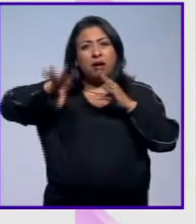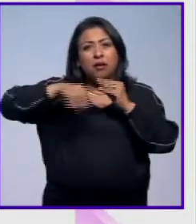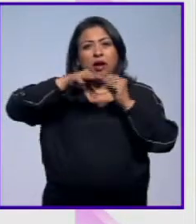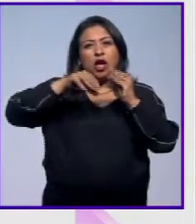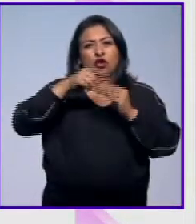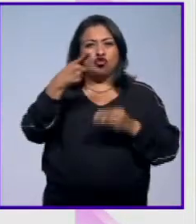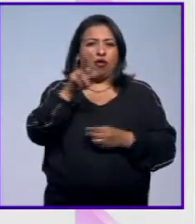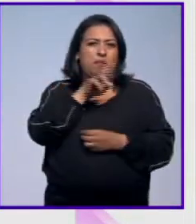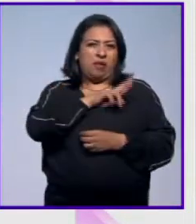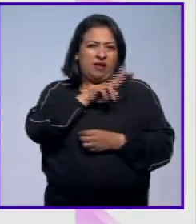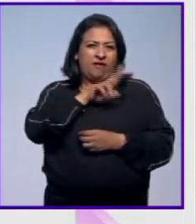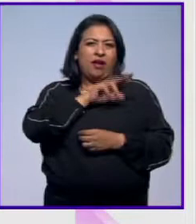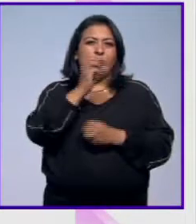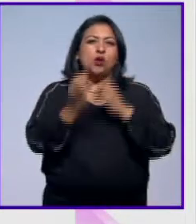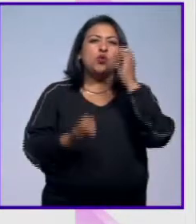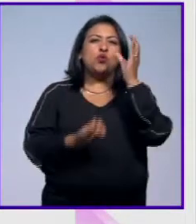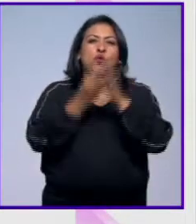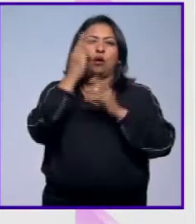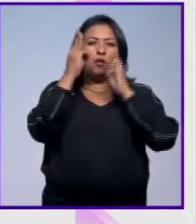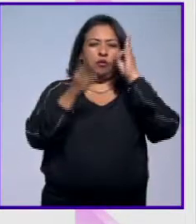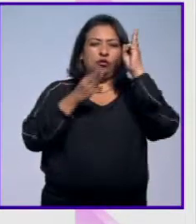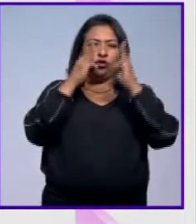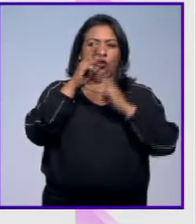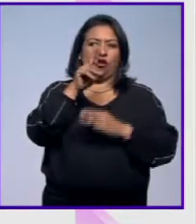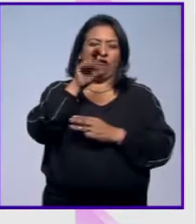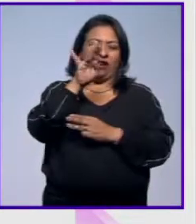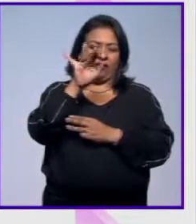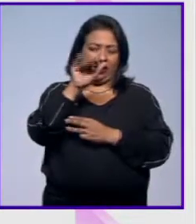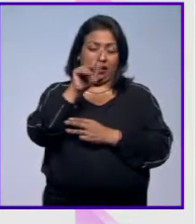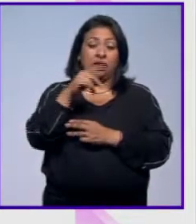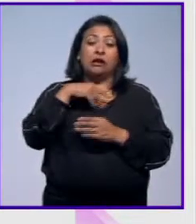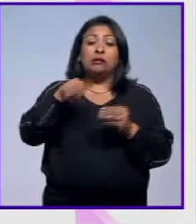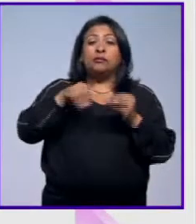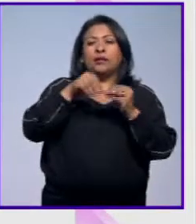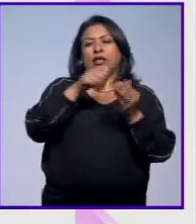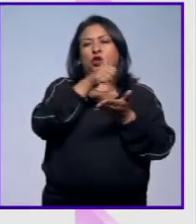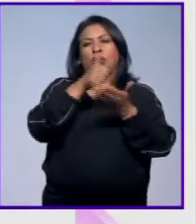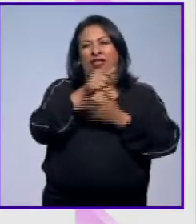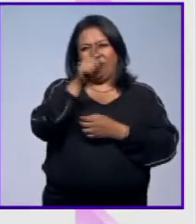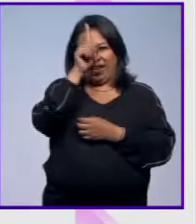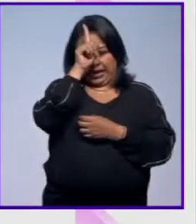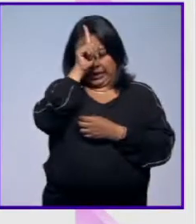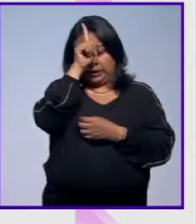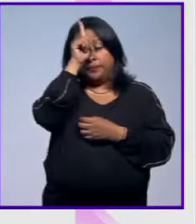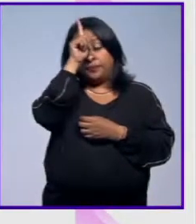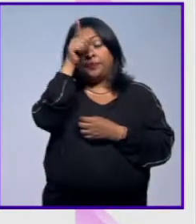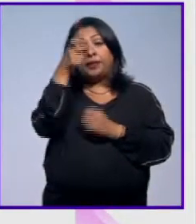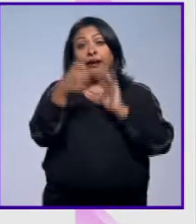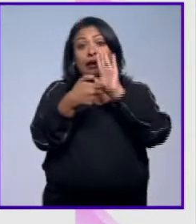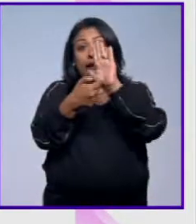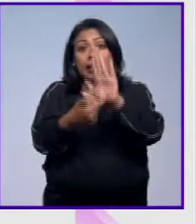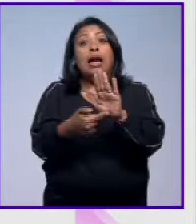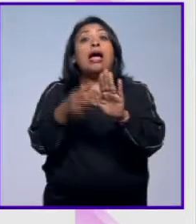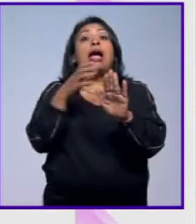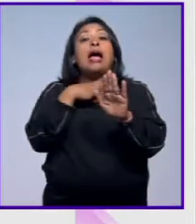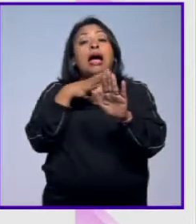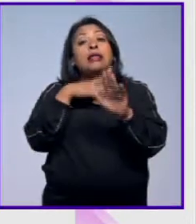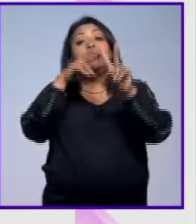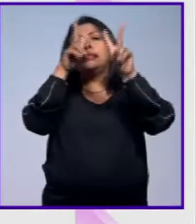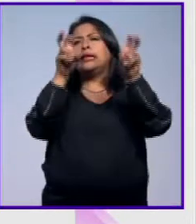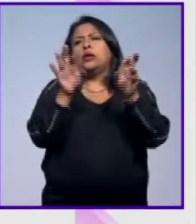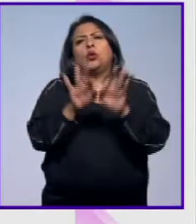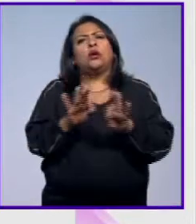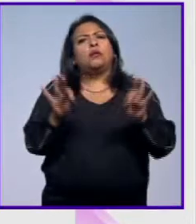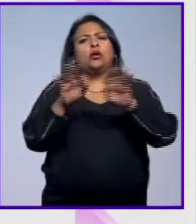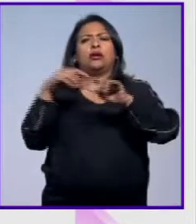privadas en el nuevo Museo Barberini de Potsdam, una ciudad aledaña a Berlín y esta exhibición tiene un título clave